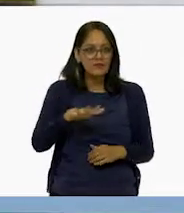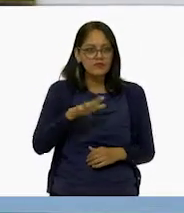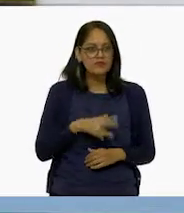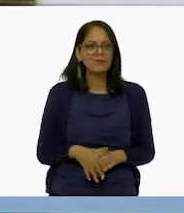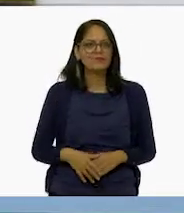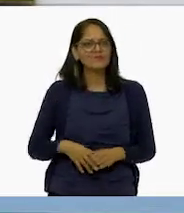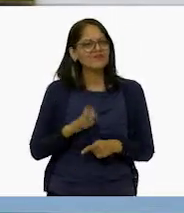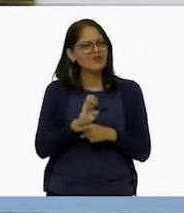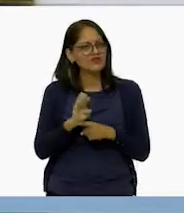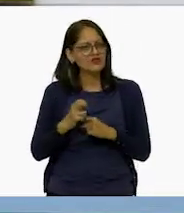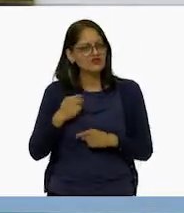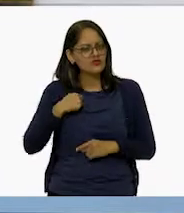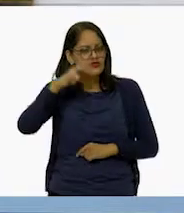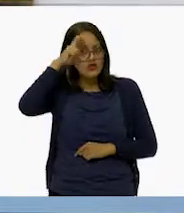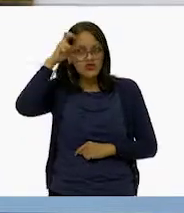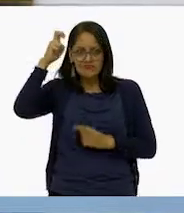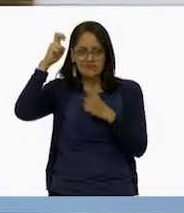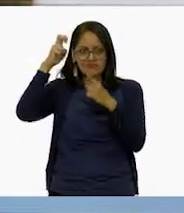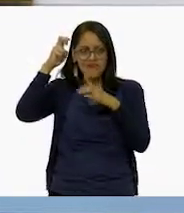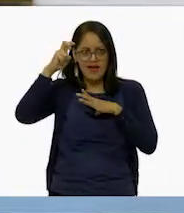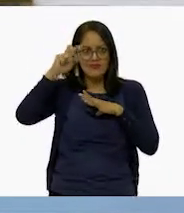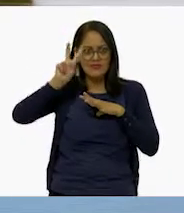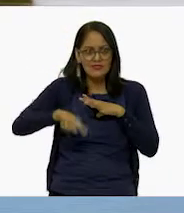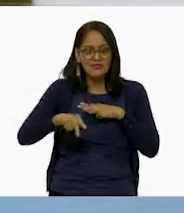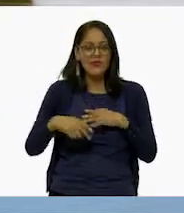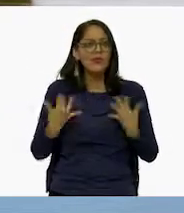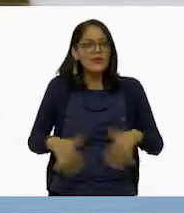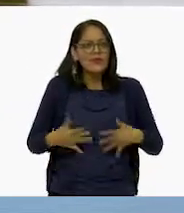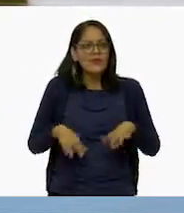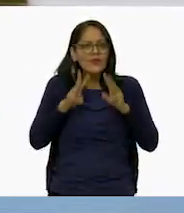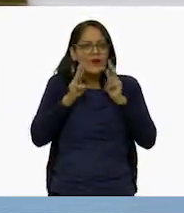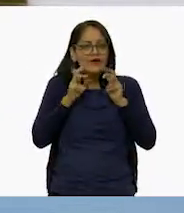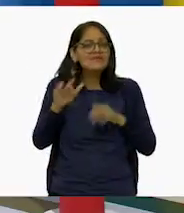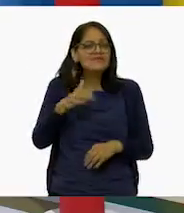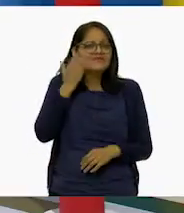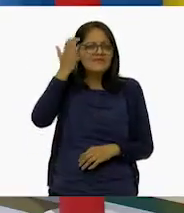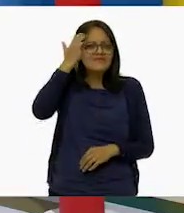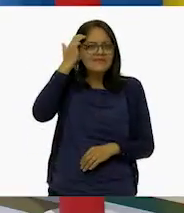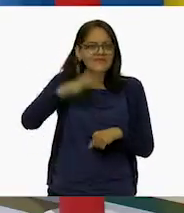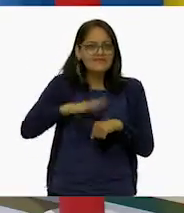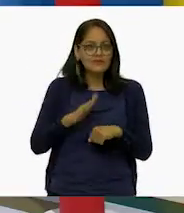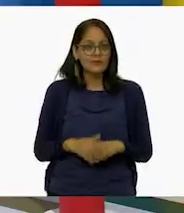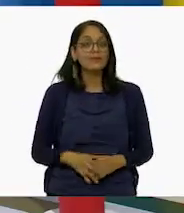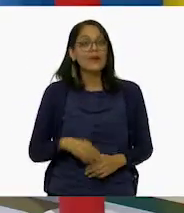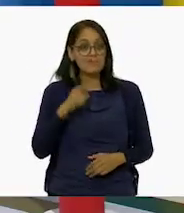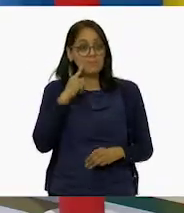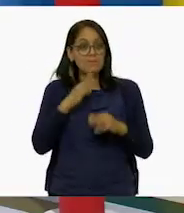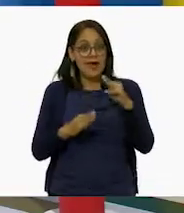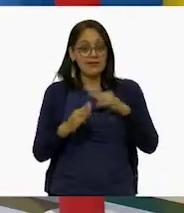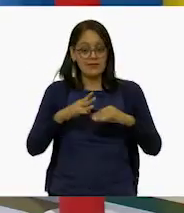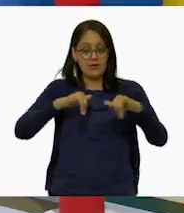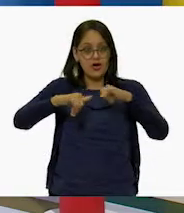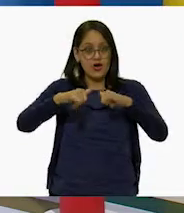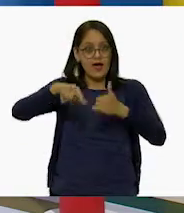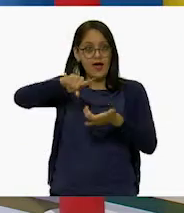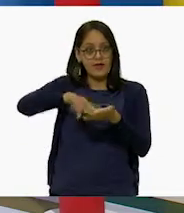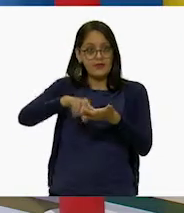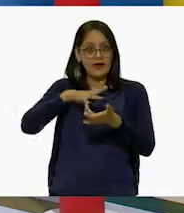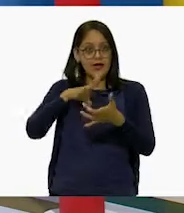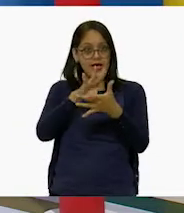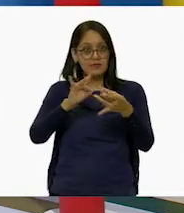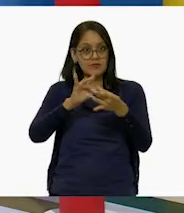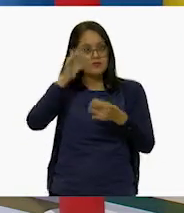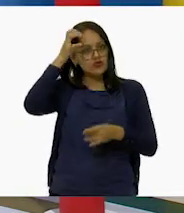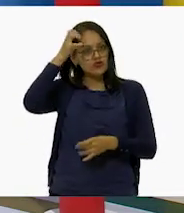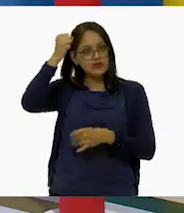que soñé sí existe? ¡Guau! ¡Quiero conocer más! La geografía y los conceptos en los que se basa